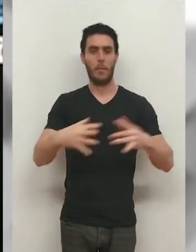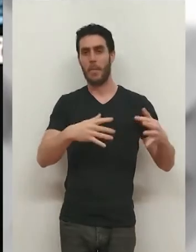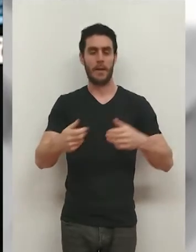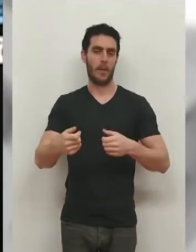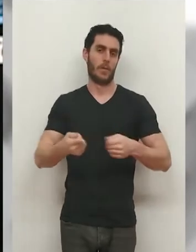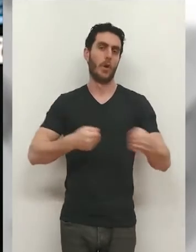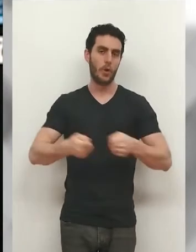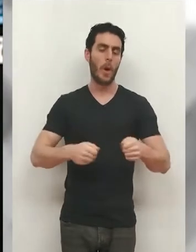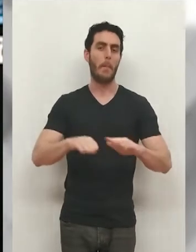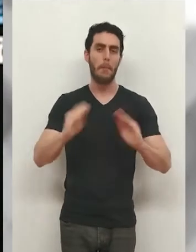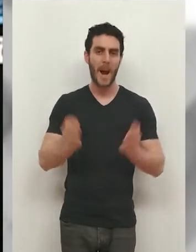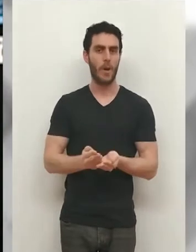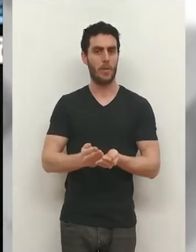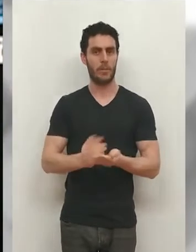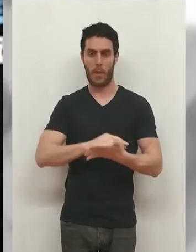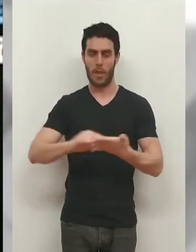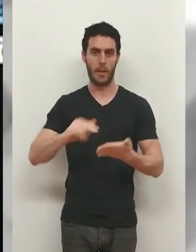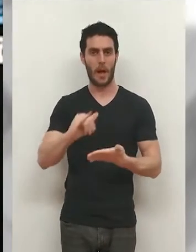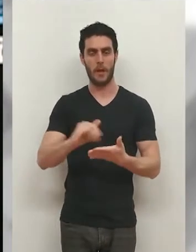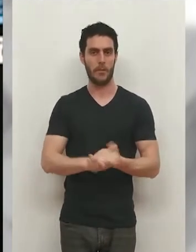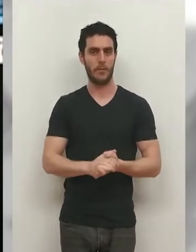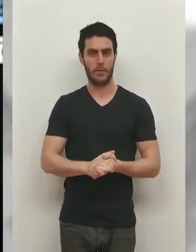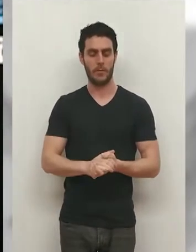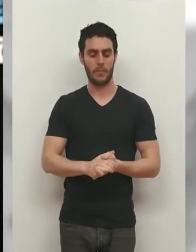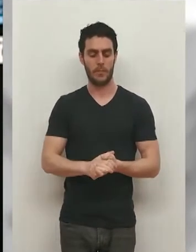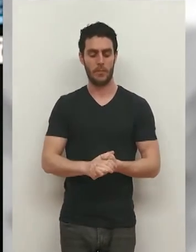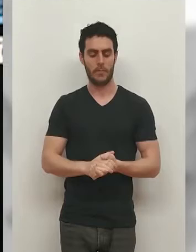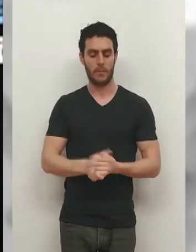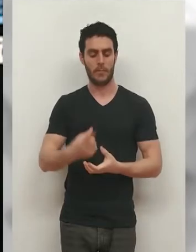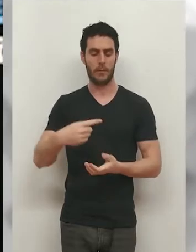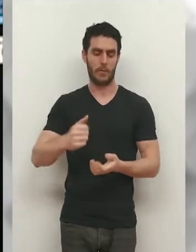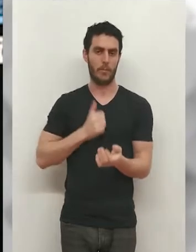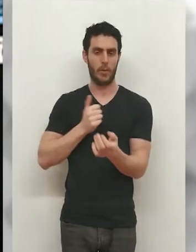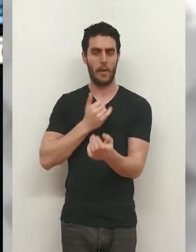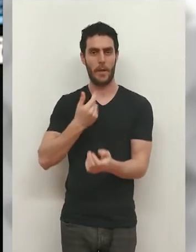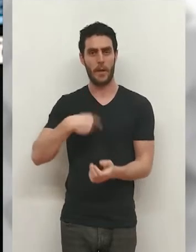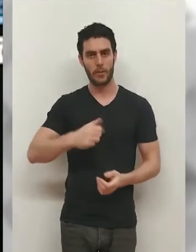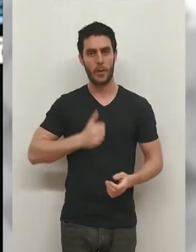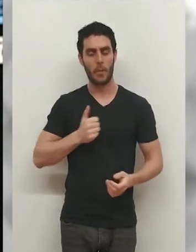partido del balón lo ha tenido el Celta, pues nosotros hemos tenido nuestras oportunidades